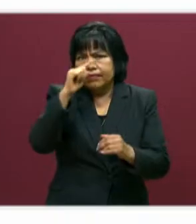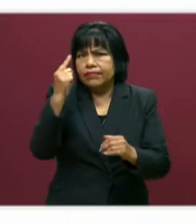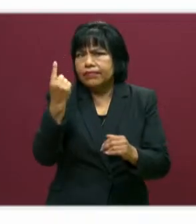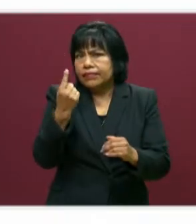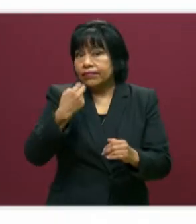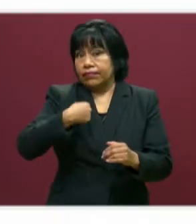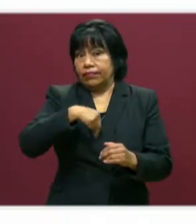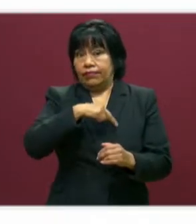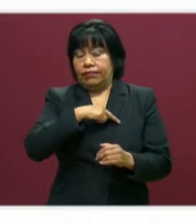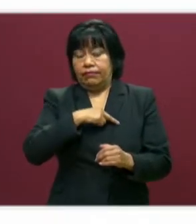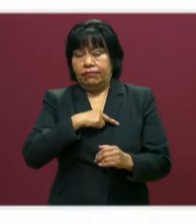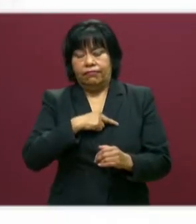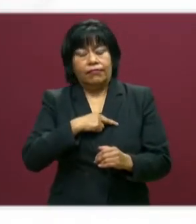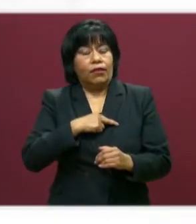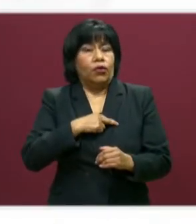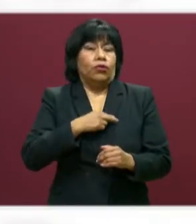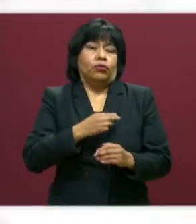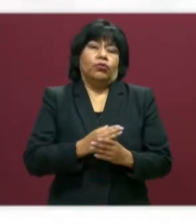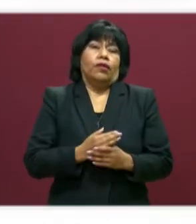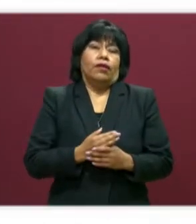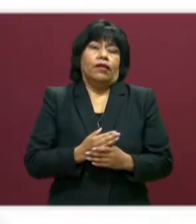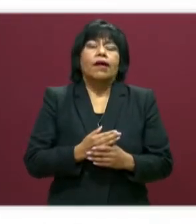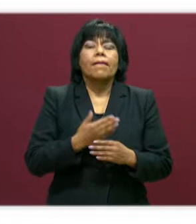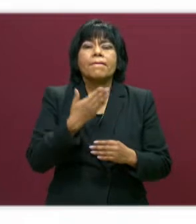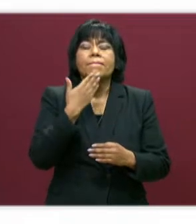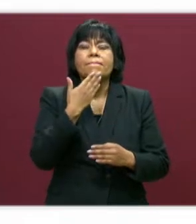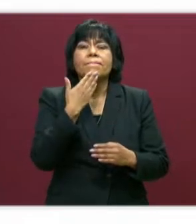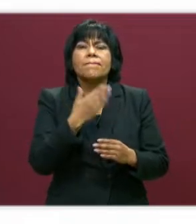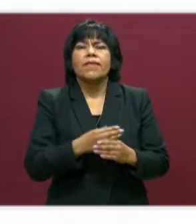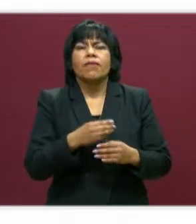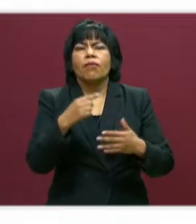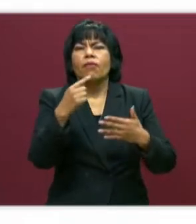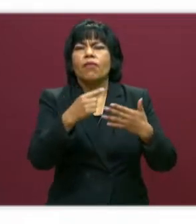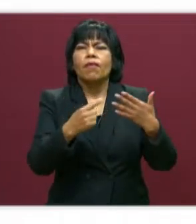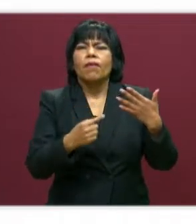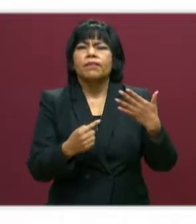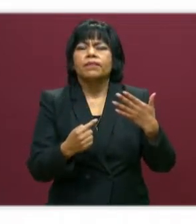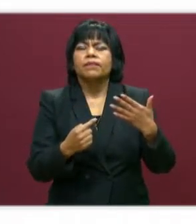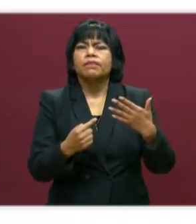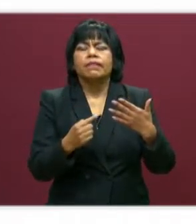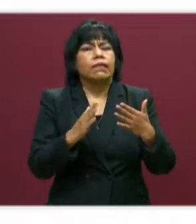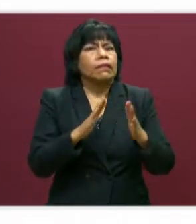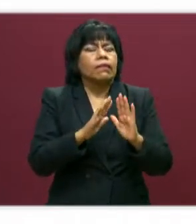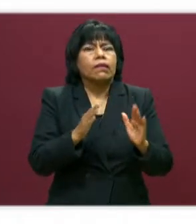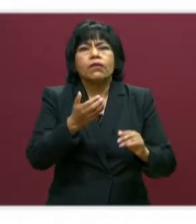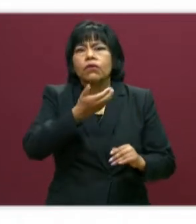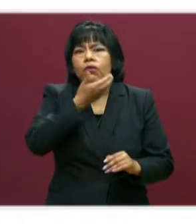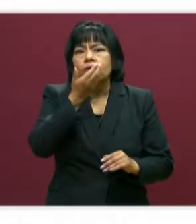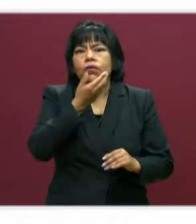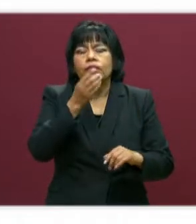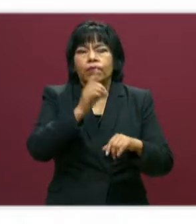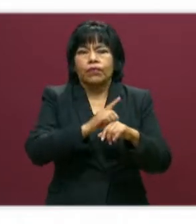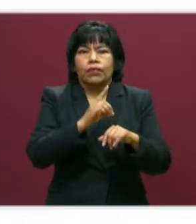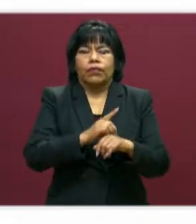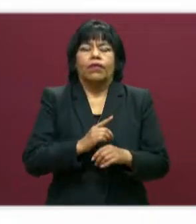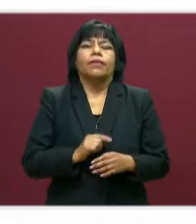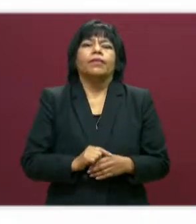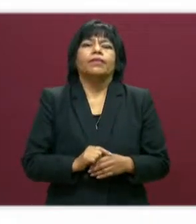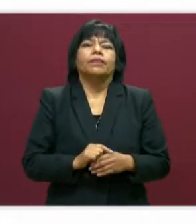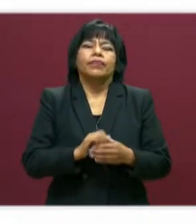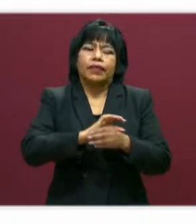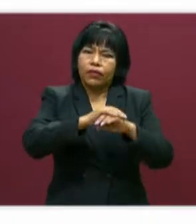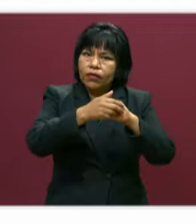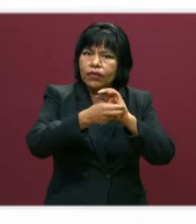nosotros salgamos adelante y son pequeños pasos que se vuelven hábitos ya. Vamos a lavarnos las manos de manera